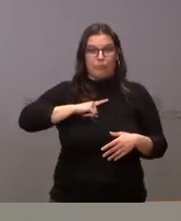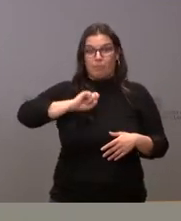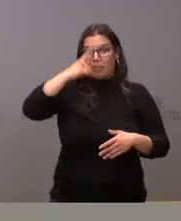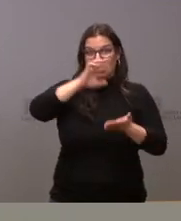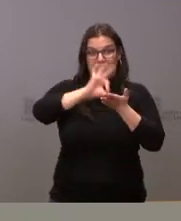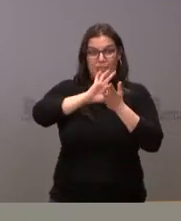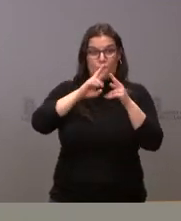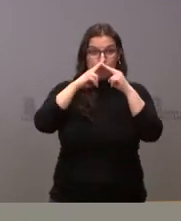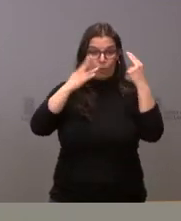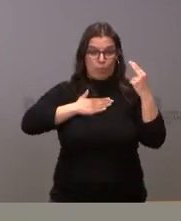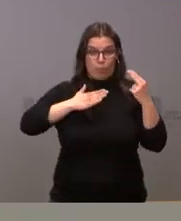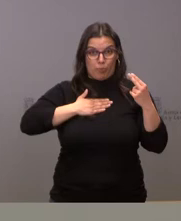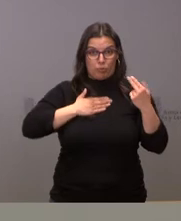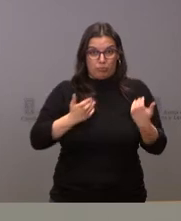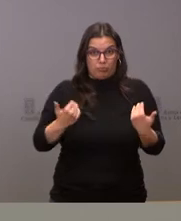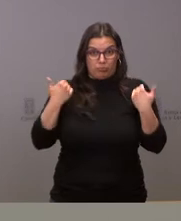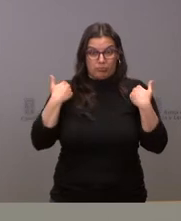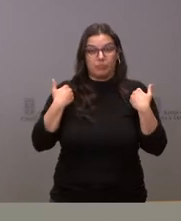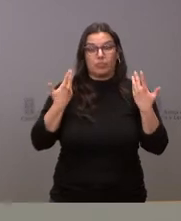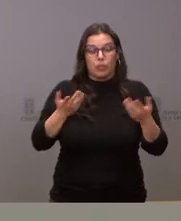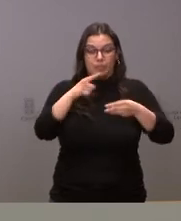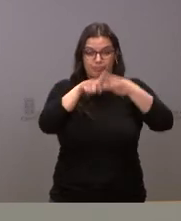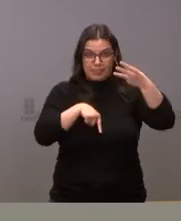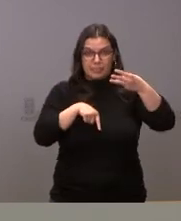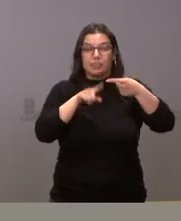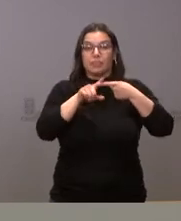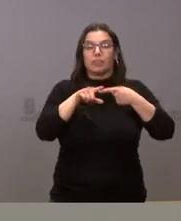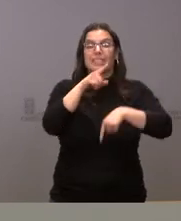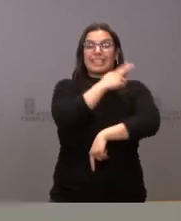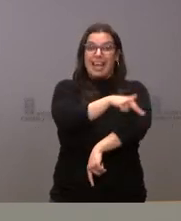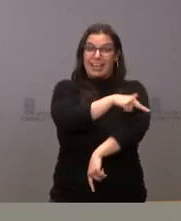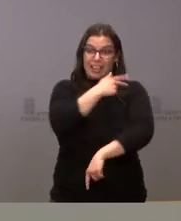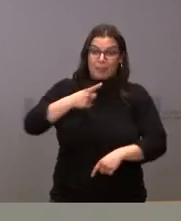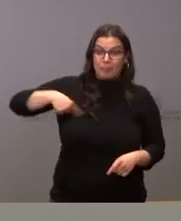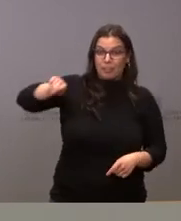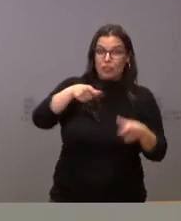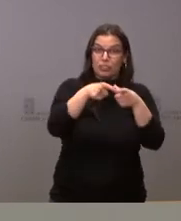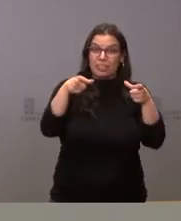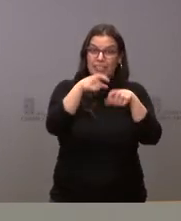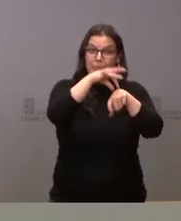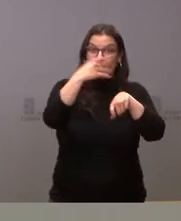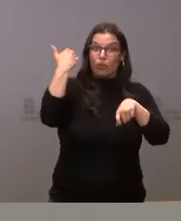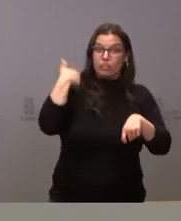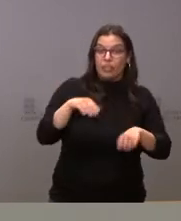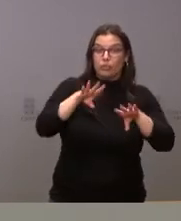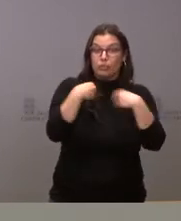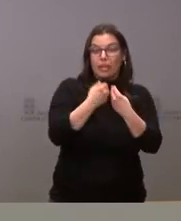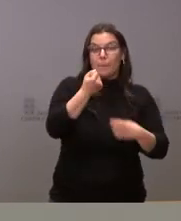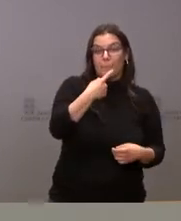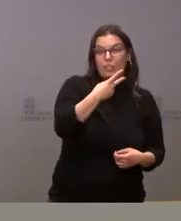públicos que prestamos la comunidad autónoma, en el ámbito de sanidad las personas que ya tienen tarjeta sanitaria son 1